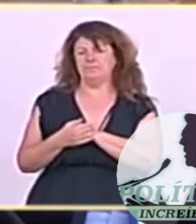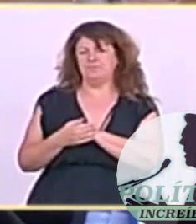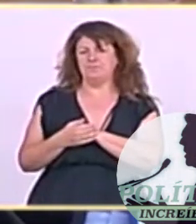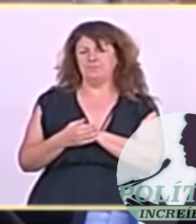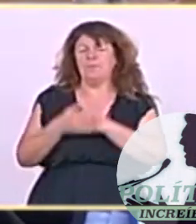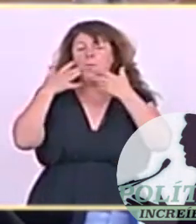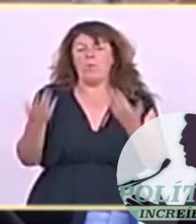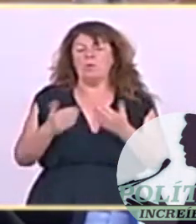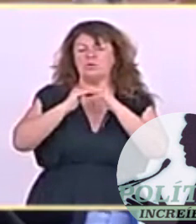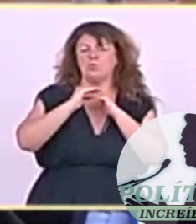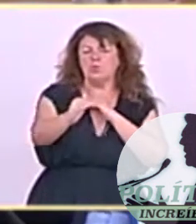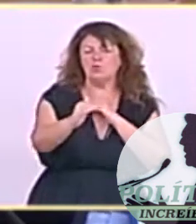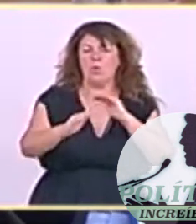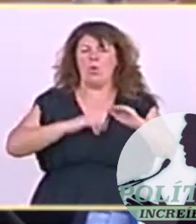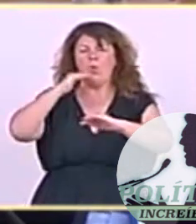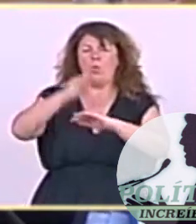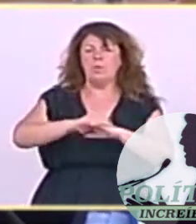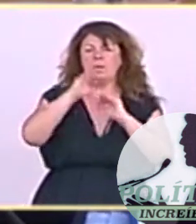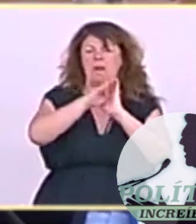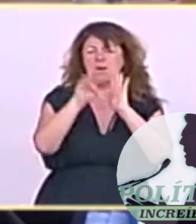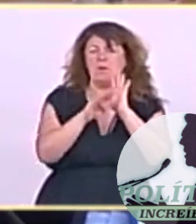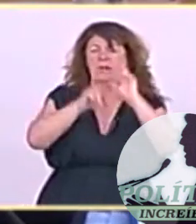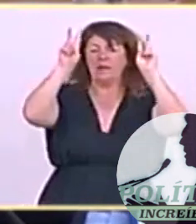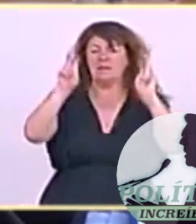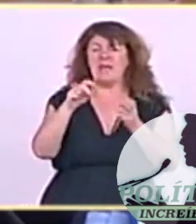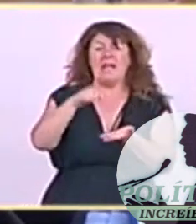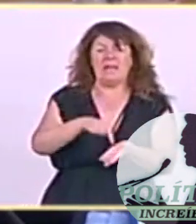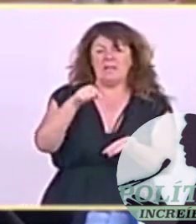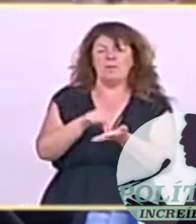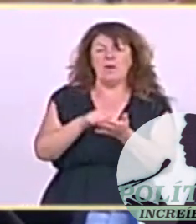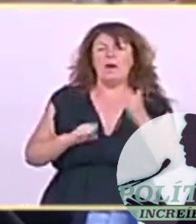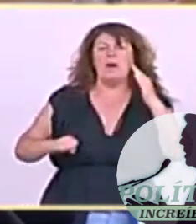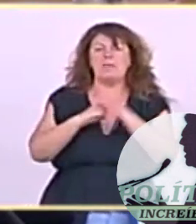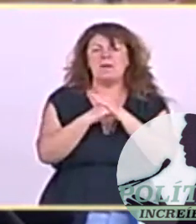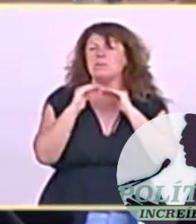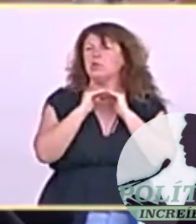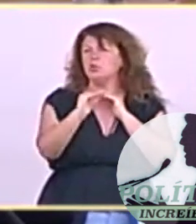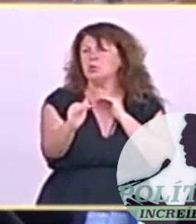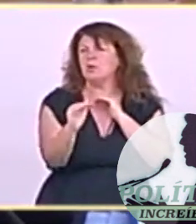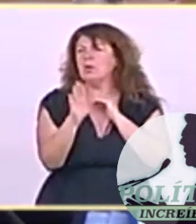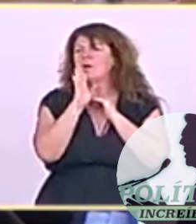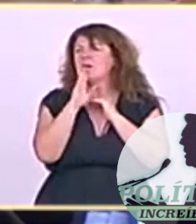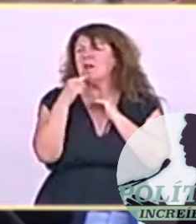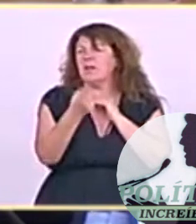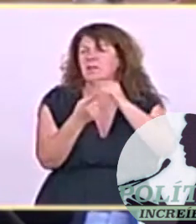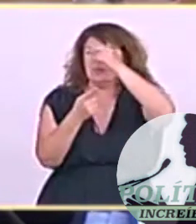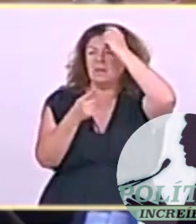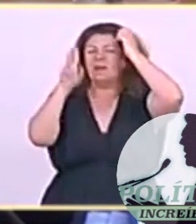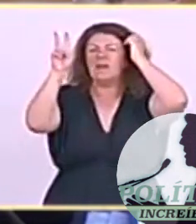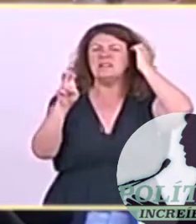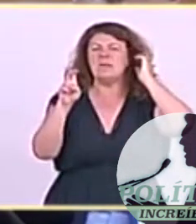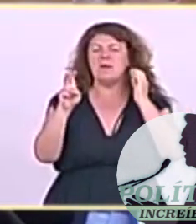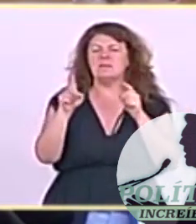materia de rendimiento máximo sostenible, como usted indicaba, y también en materia de descartes, pero también tenemos que estar